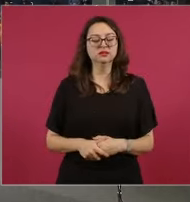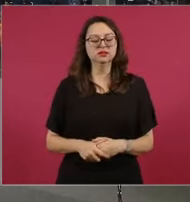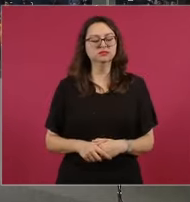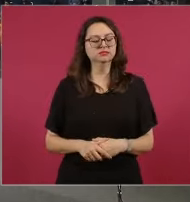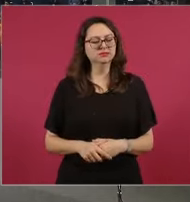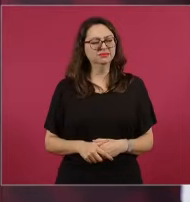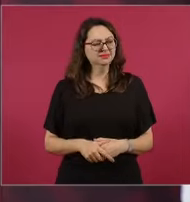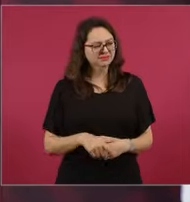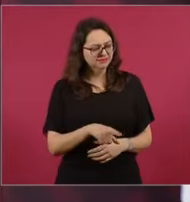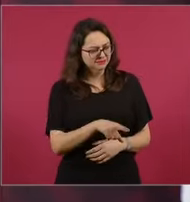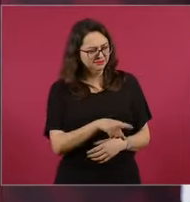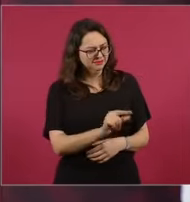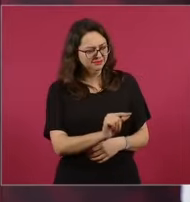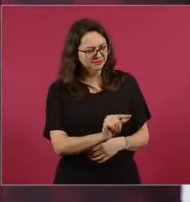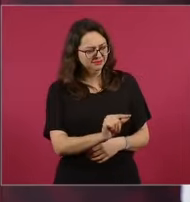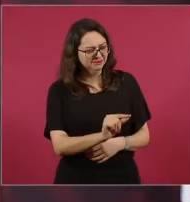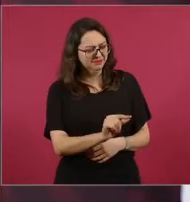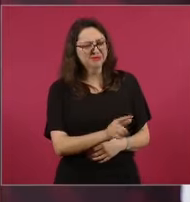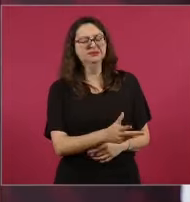Ahorita va a ver.